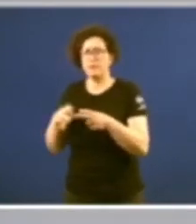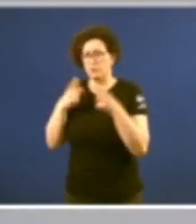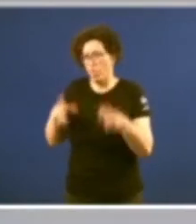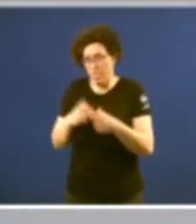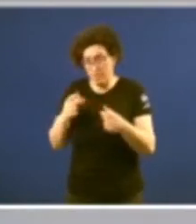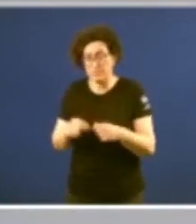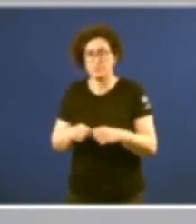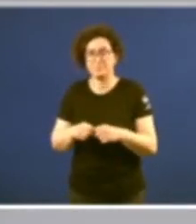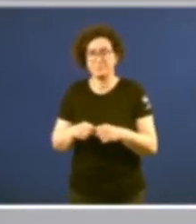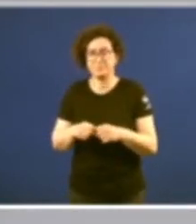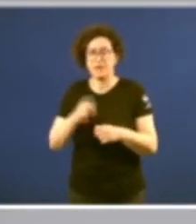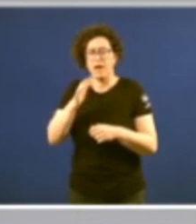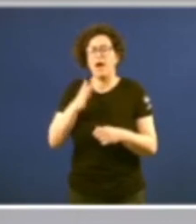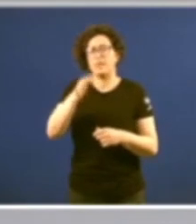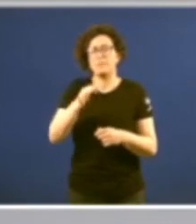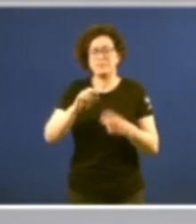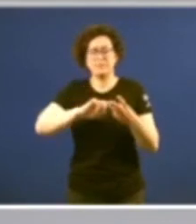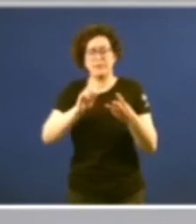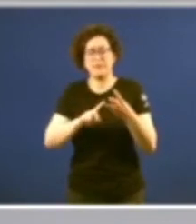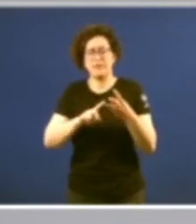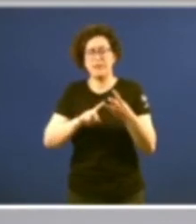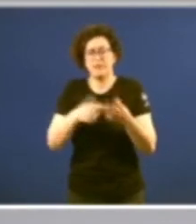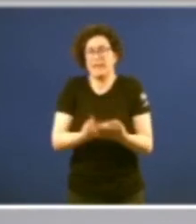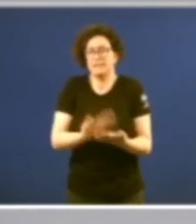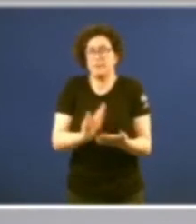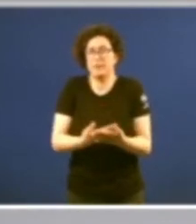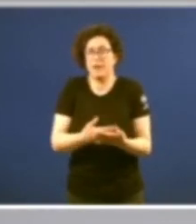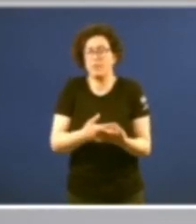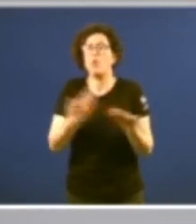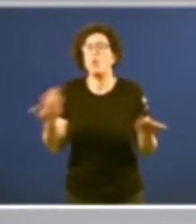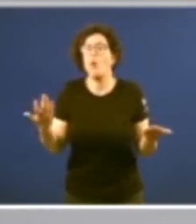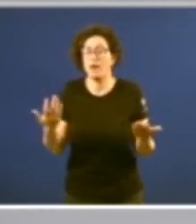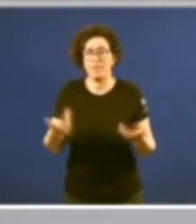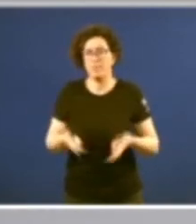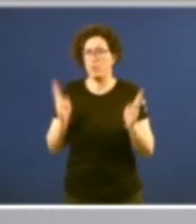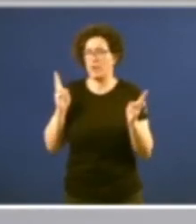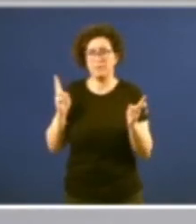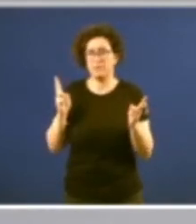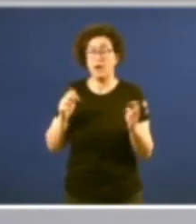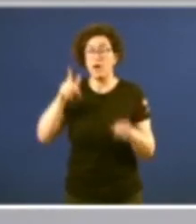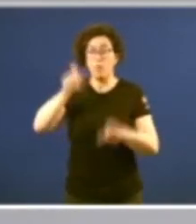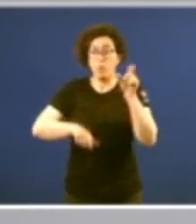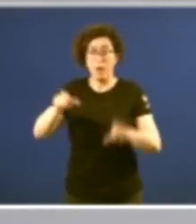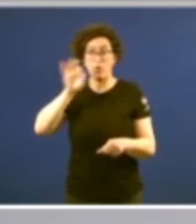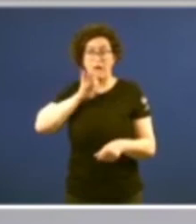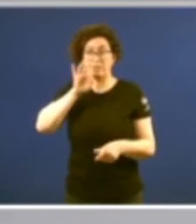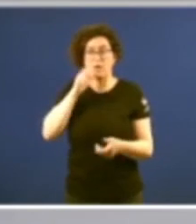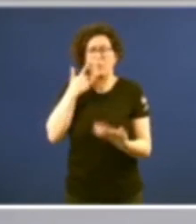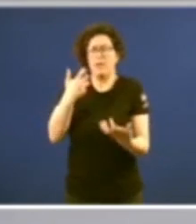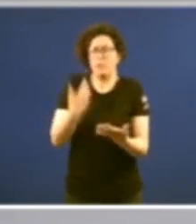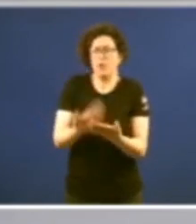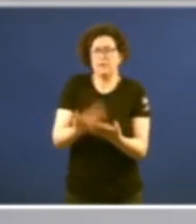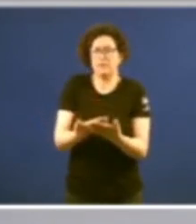en Gádase en despois unha terceira legitimidade a legitimidade democrática o povo galego demostra que sabe usar